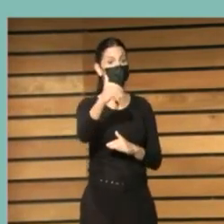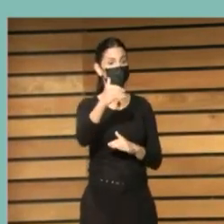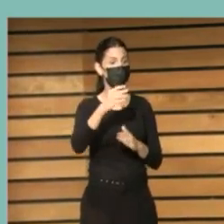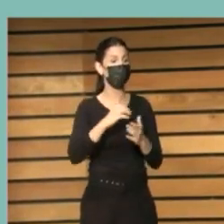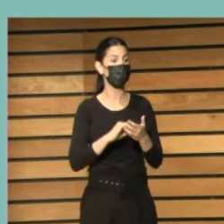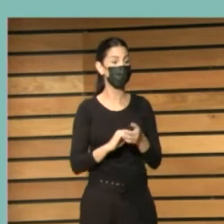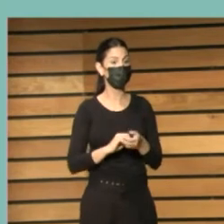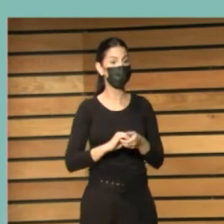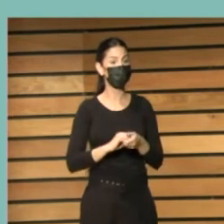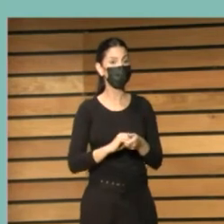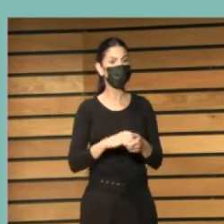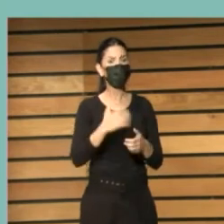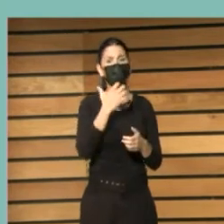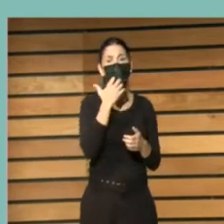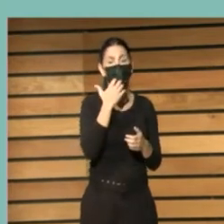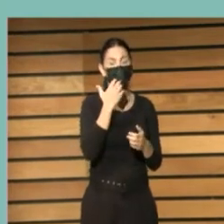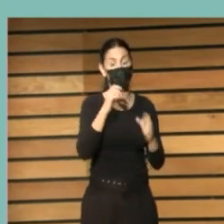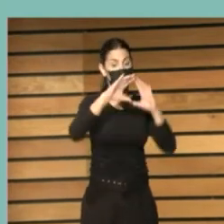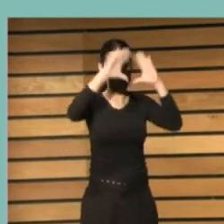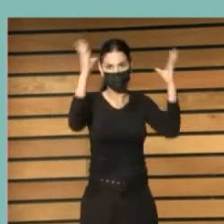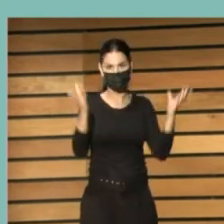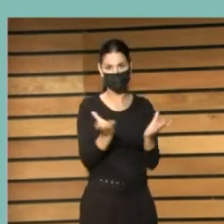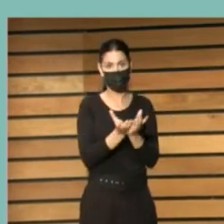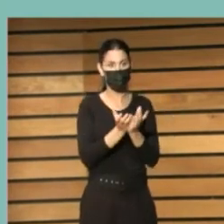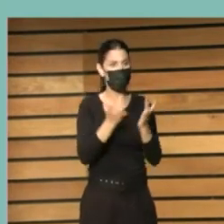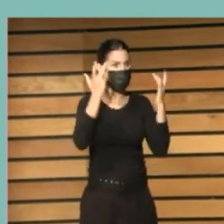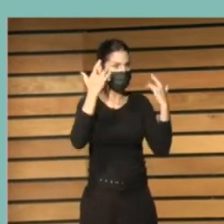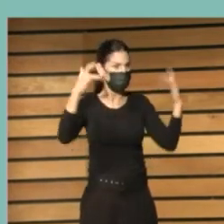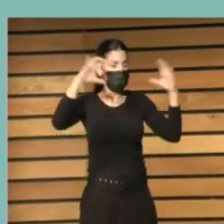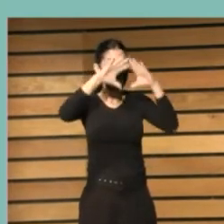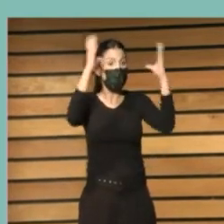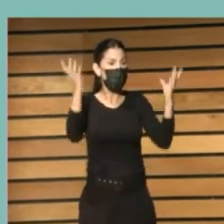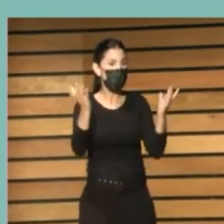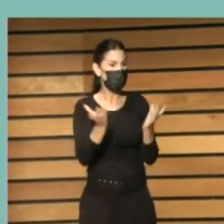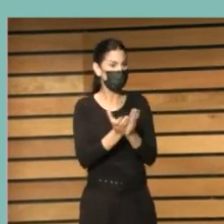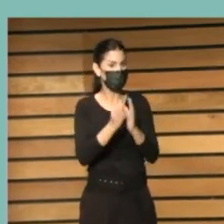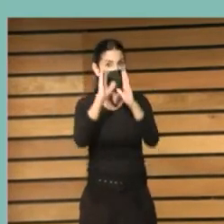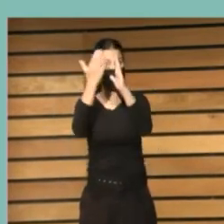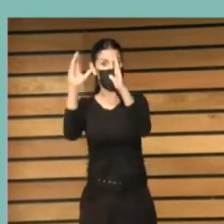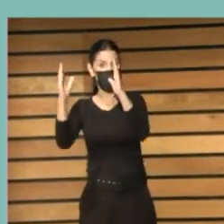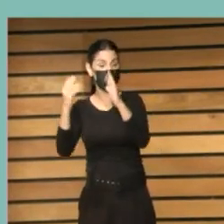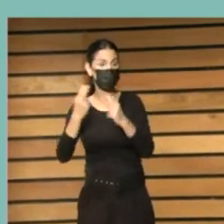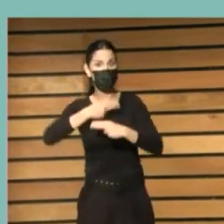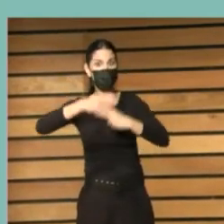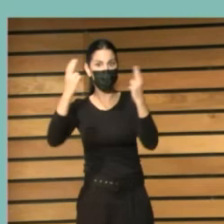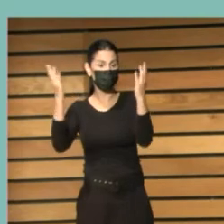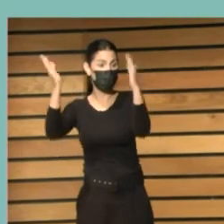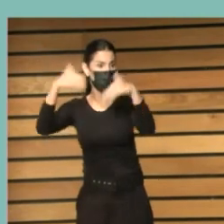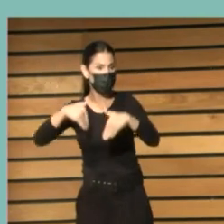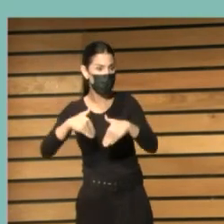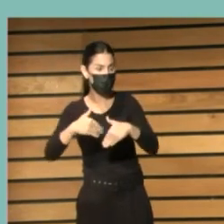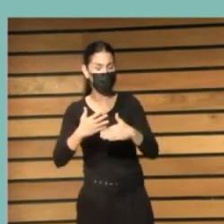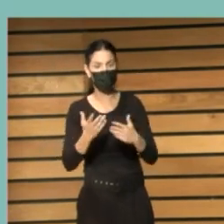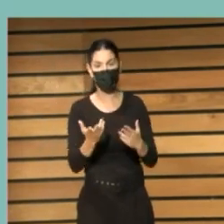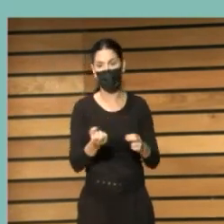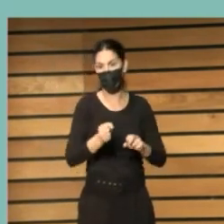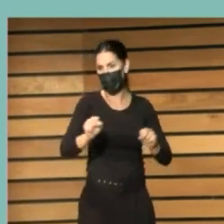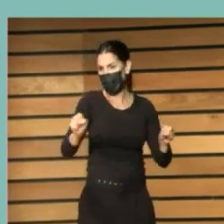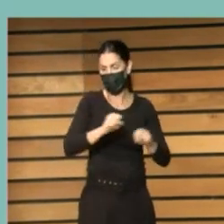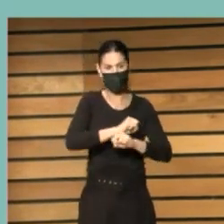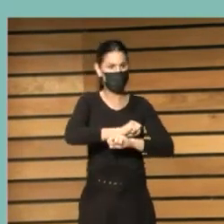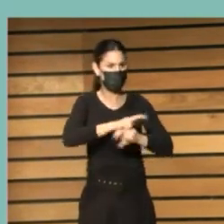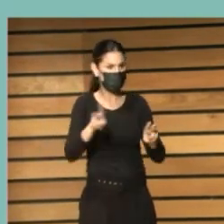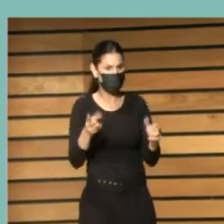un mundo sin bibliotecas públicas puede ser un mundo mucho más cruel y mucho más desculturizado y mucho más